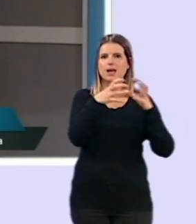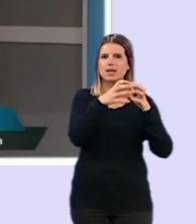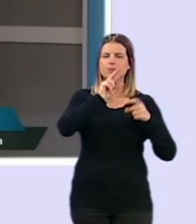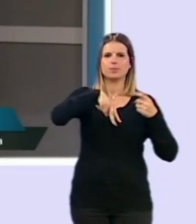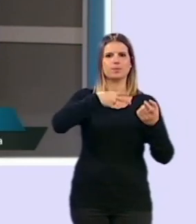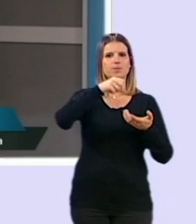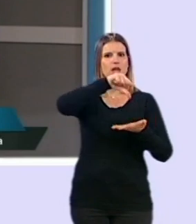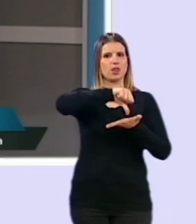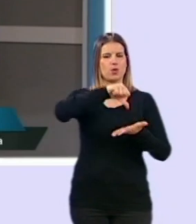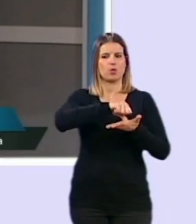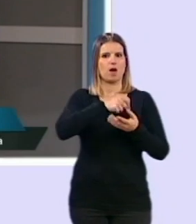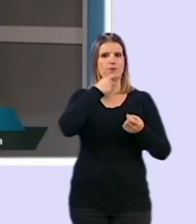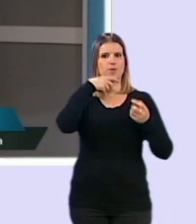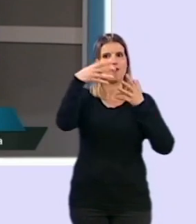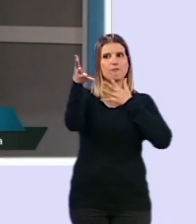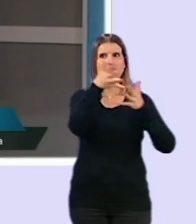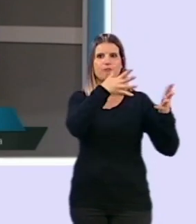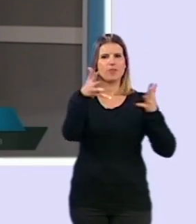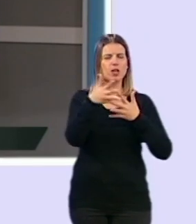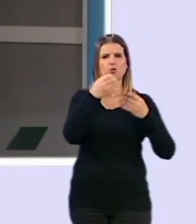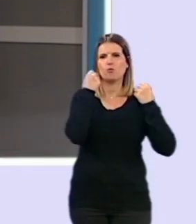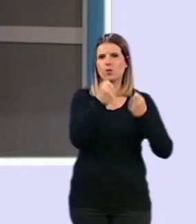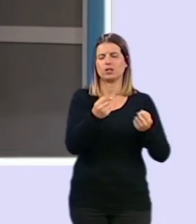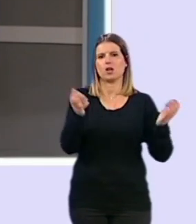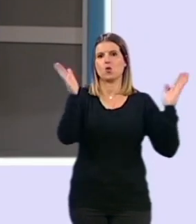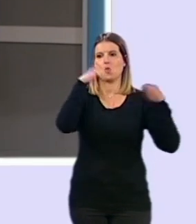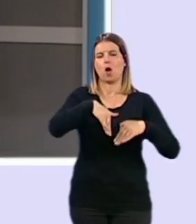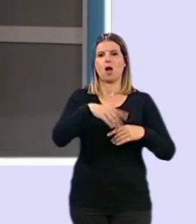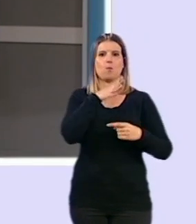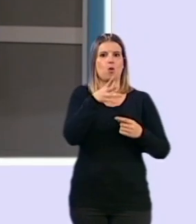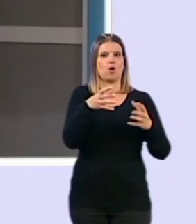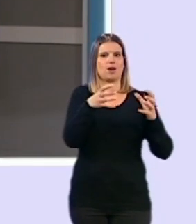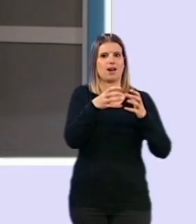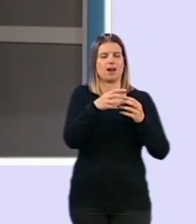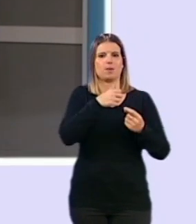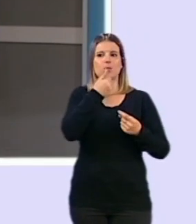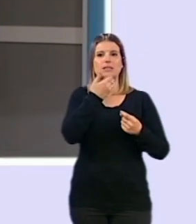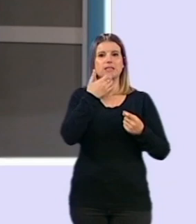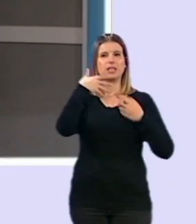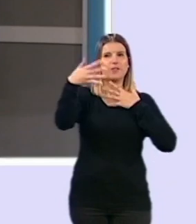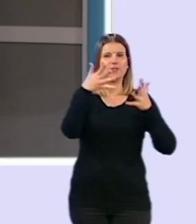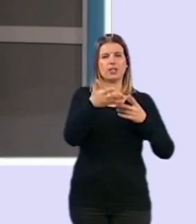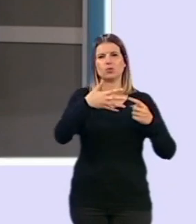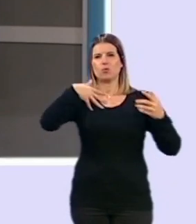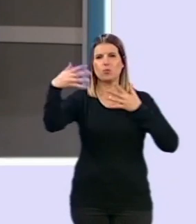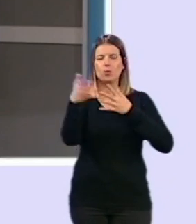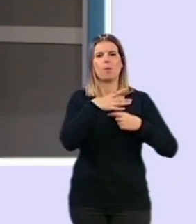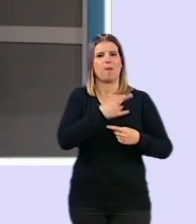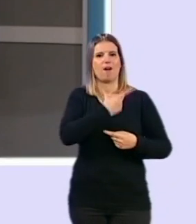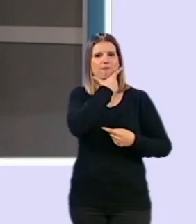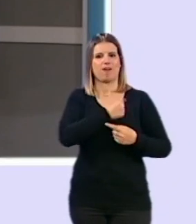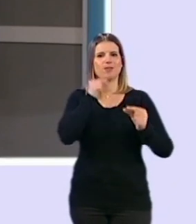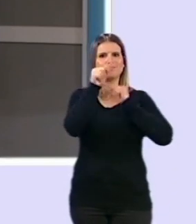ausente de viento. Cuando es una ciudad con viento, pues facilita lo que es la dispersión de los contaminantes, cosa que aquí hace